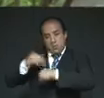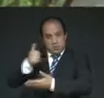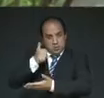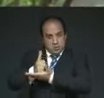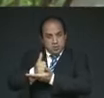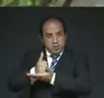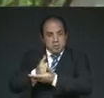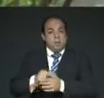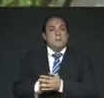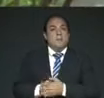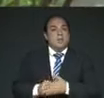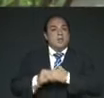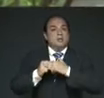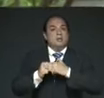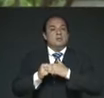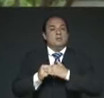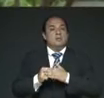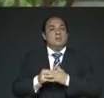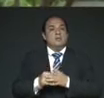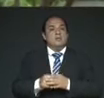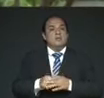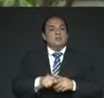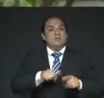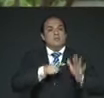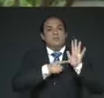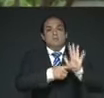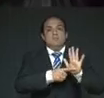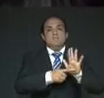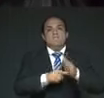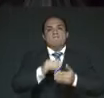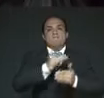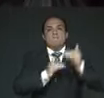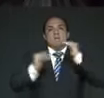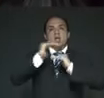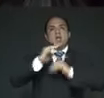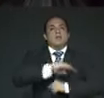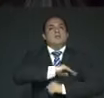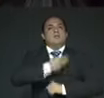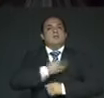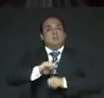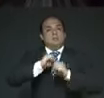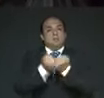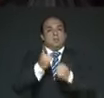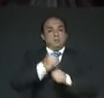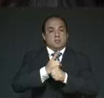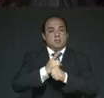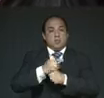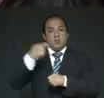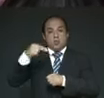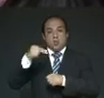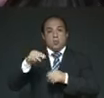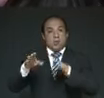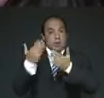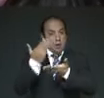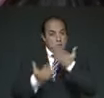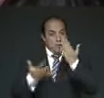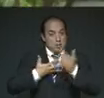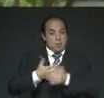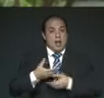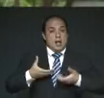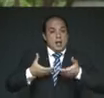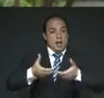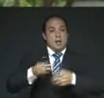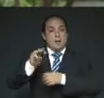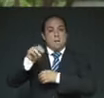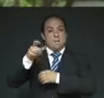la supremacía de la ciudad española. Llamar hoy México-Tenochtitlán a esta avenida tan ajetreada es una manera